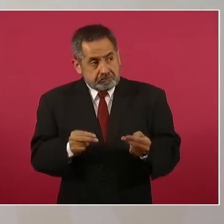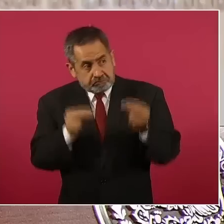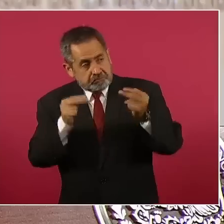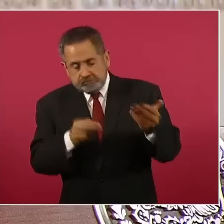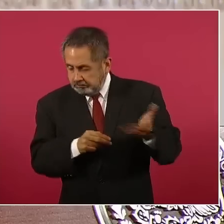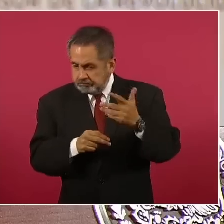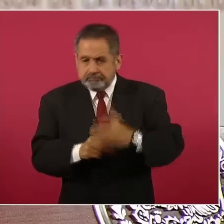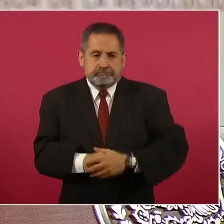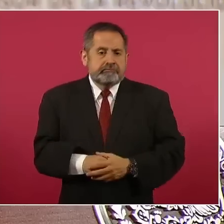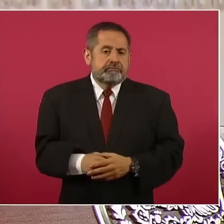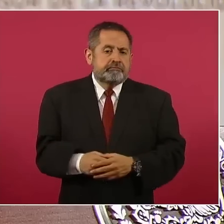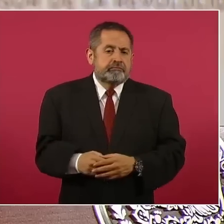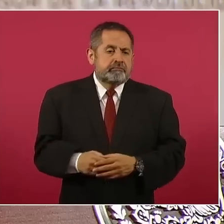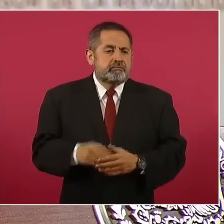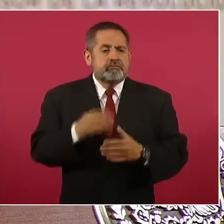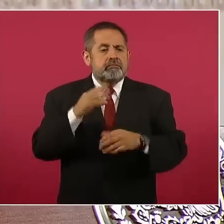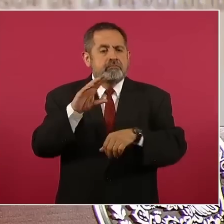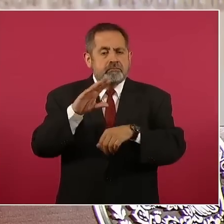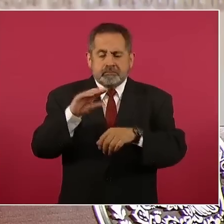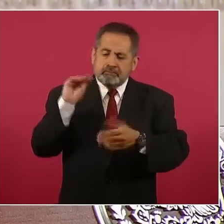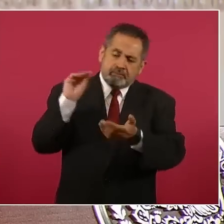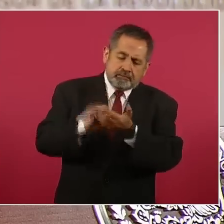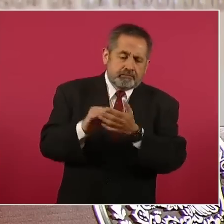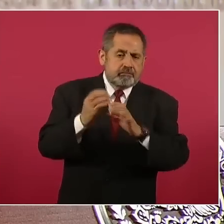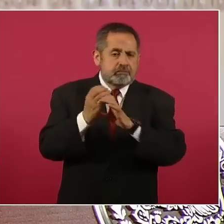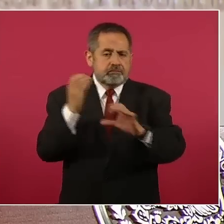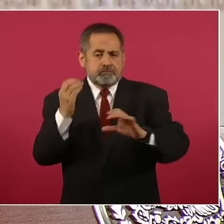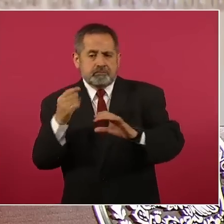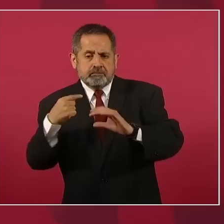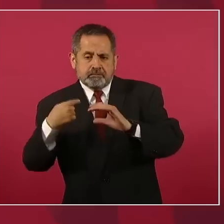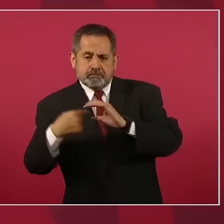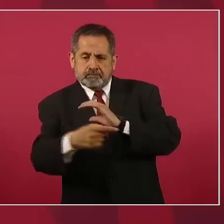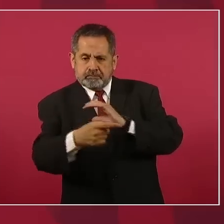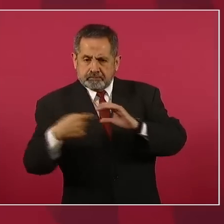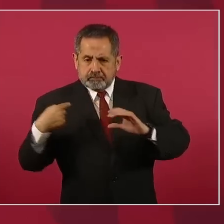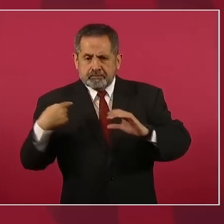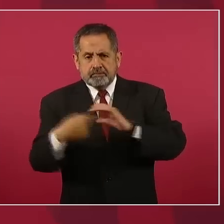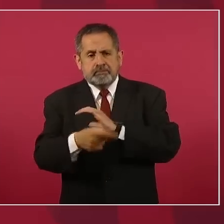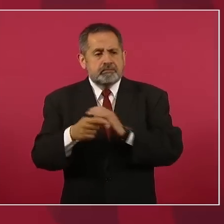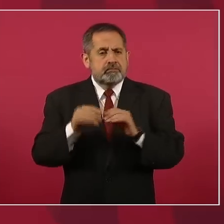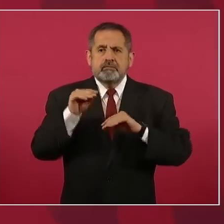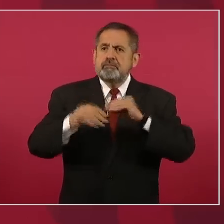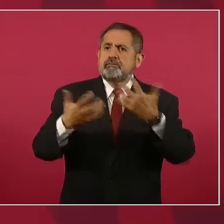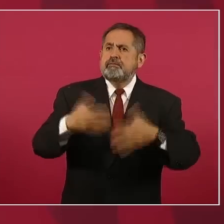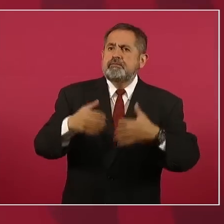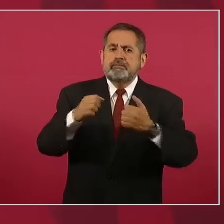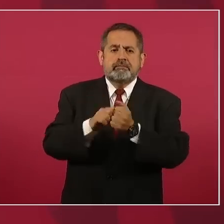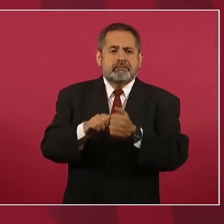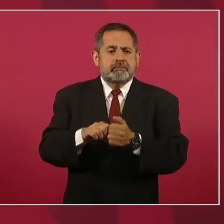Son ductos, plantas de liquefacción,